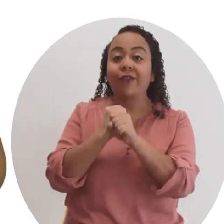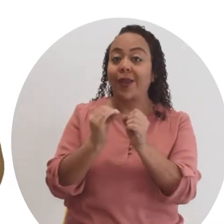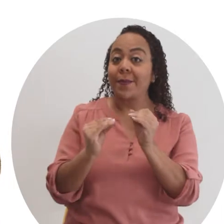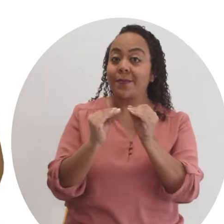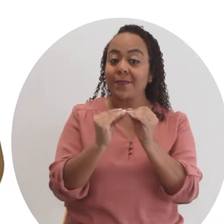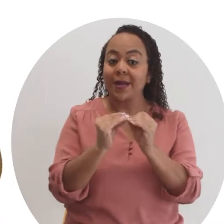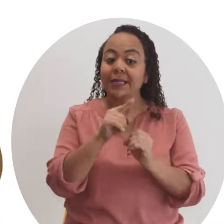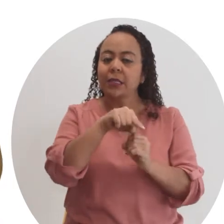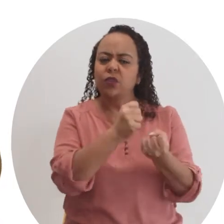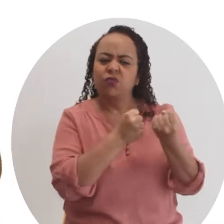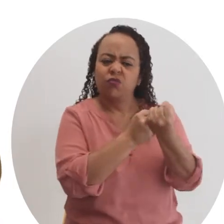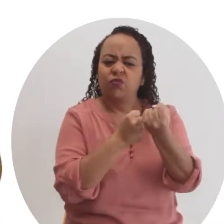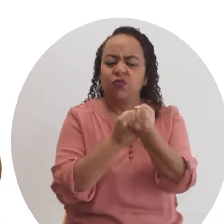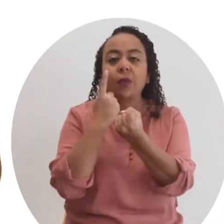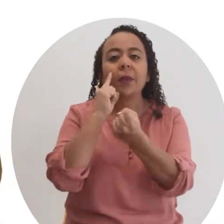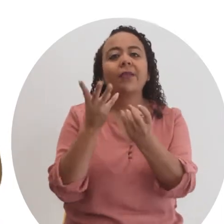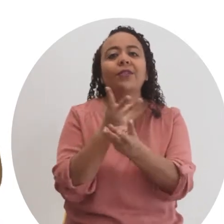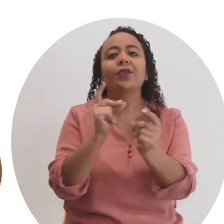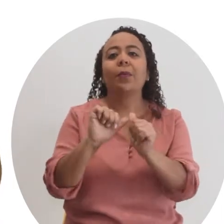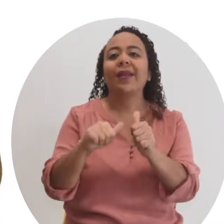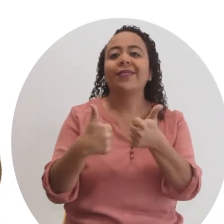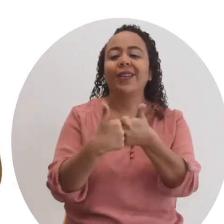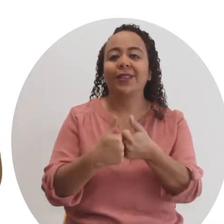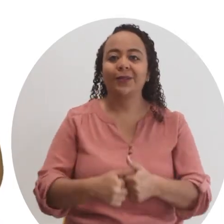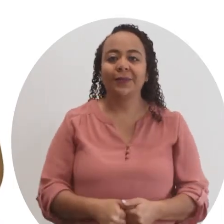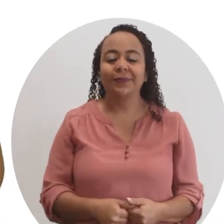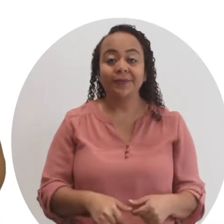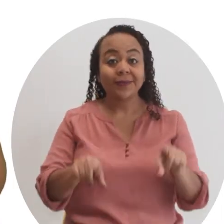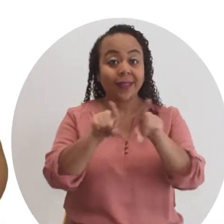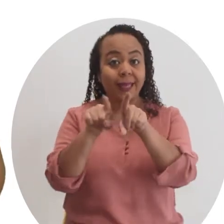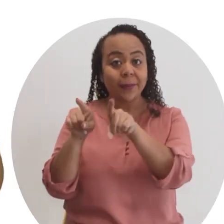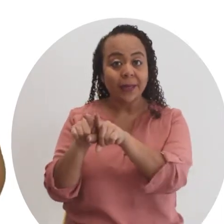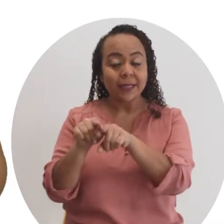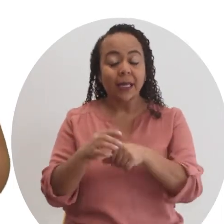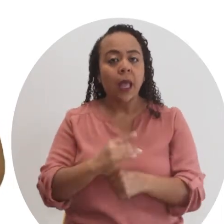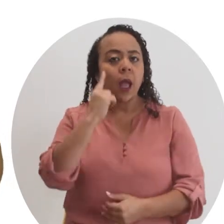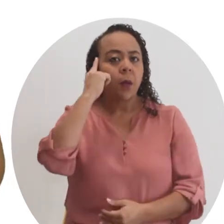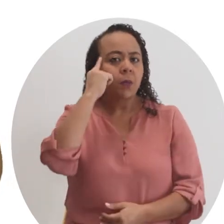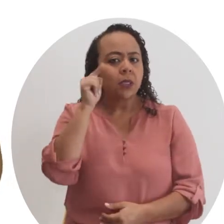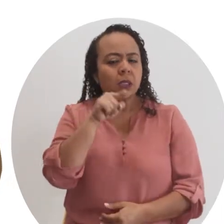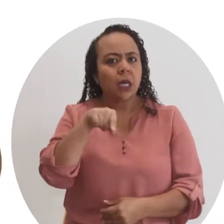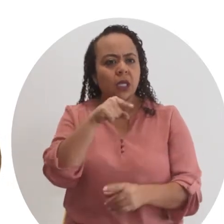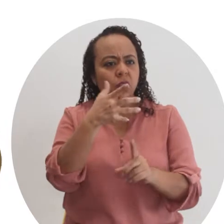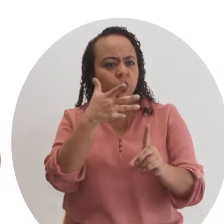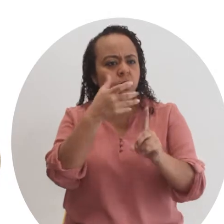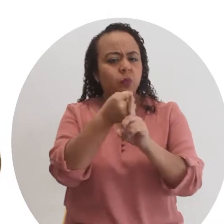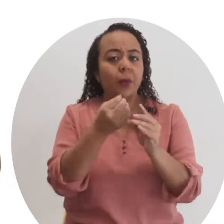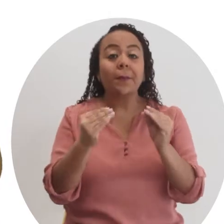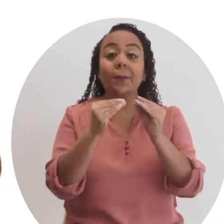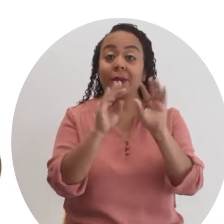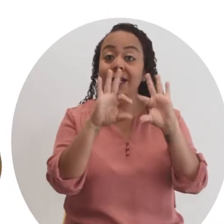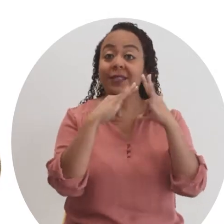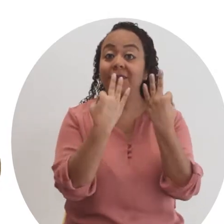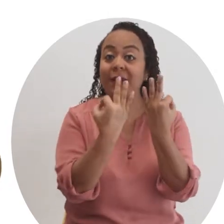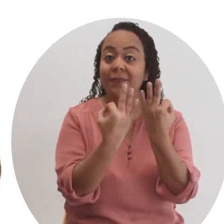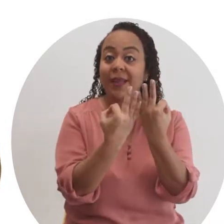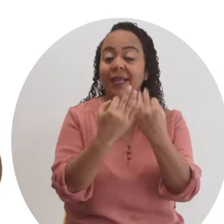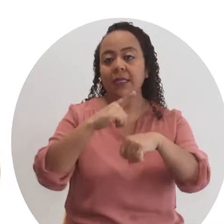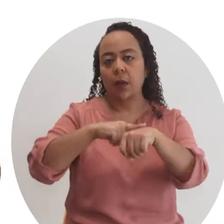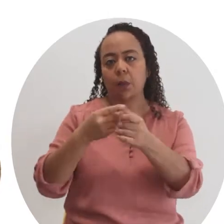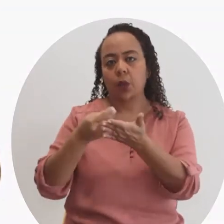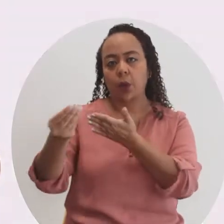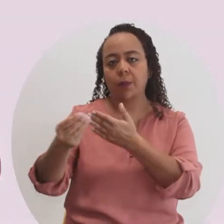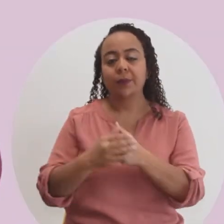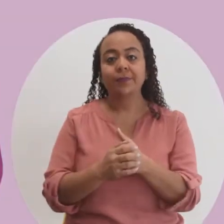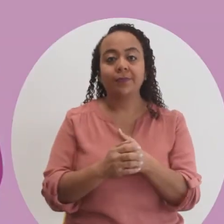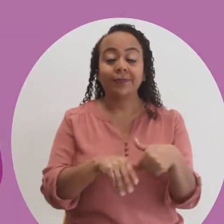confían más en que se apoyan para resolver los retos, además de que piensan que están impactando a más familias cuando